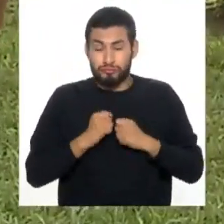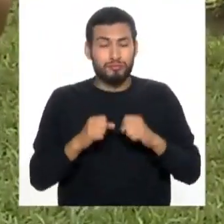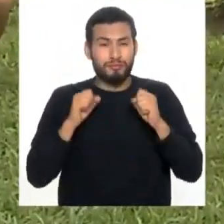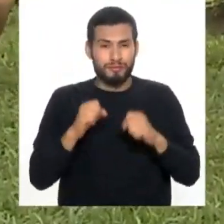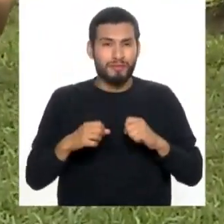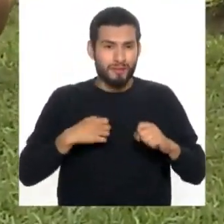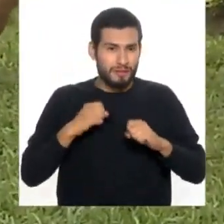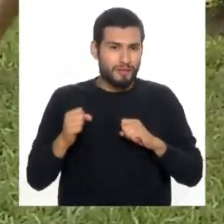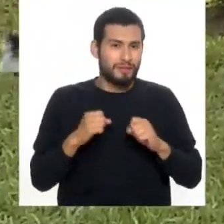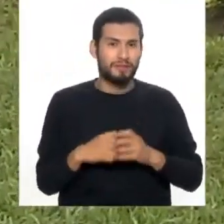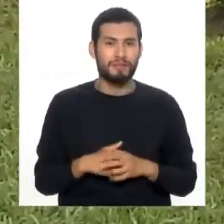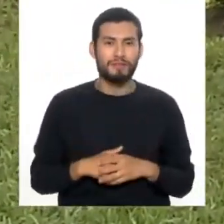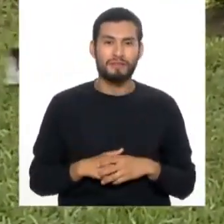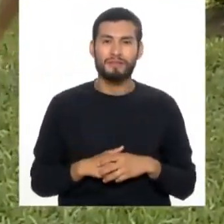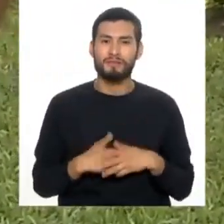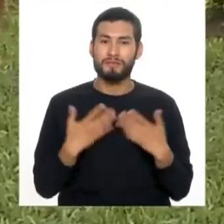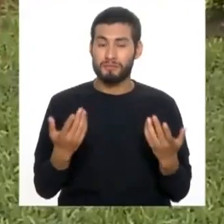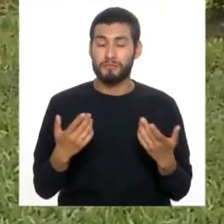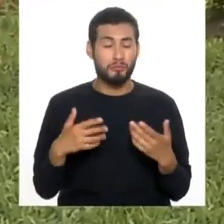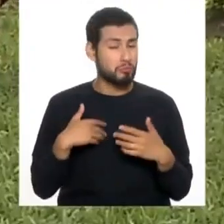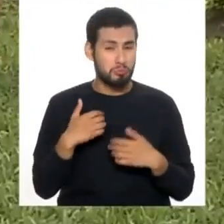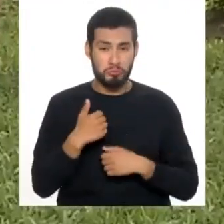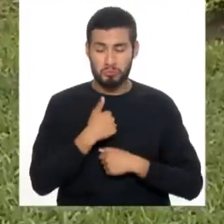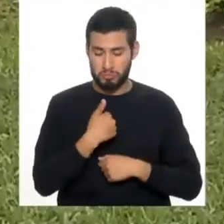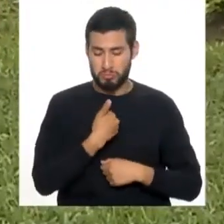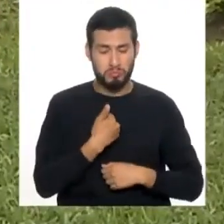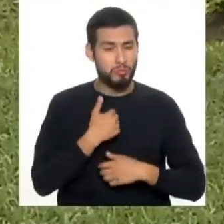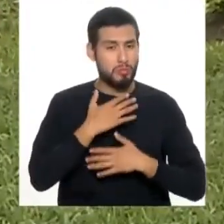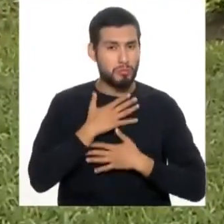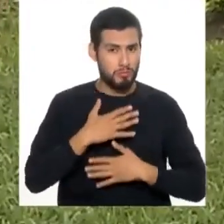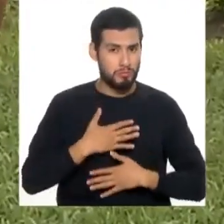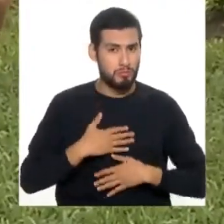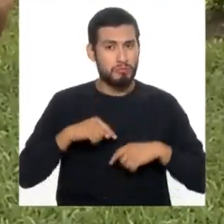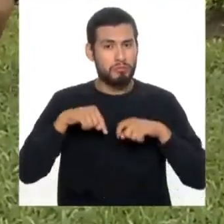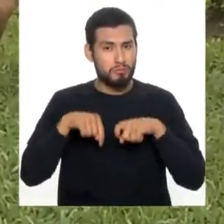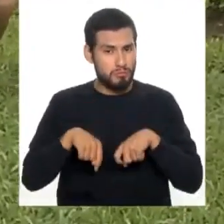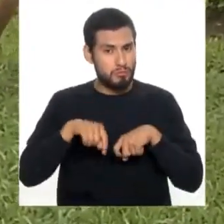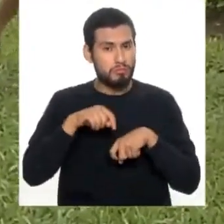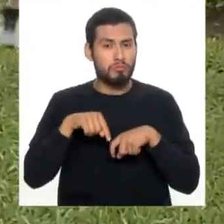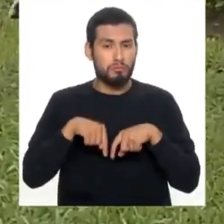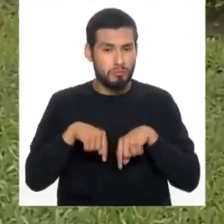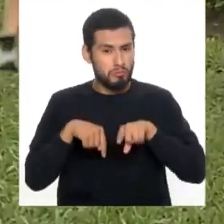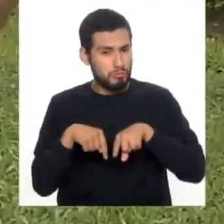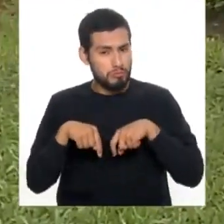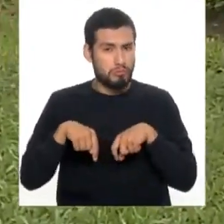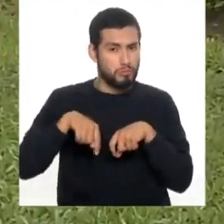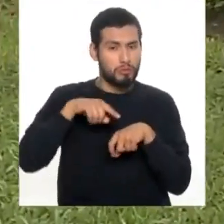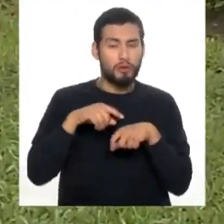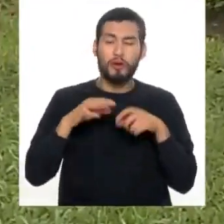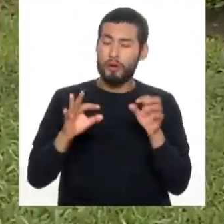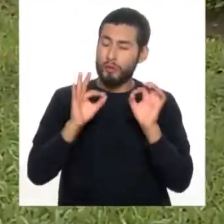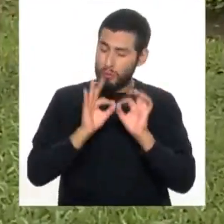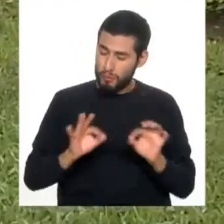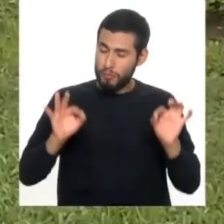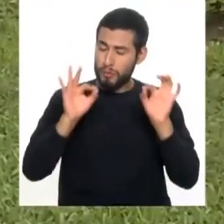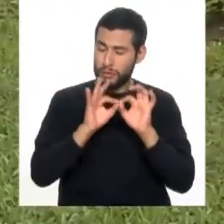supuesto. Si uno puede empezar así con tu propio peso y luego ya le vas añadiendo... corporal. Así es, importantísimo.